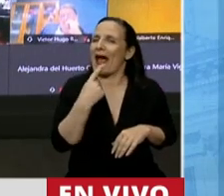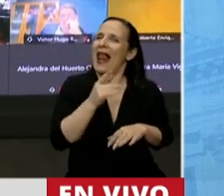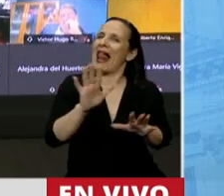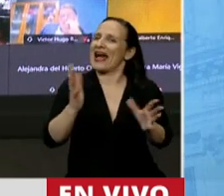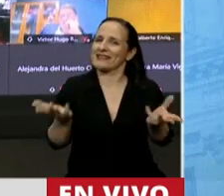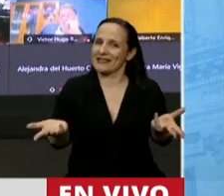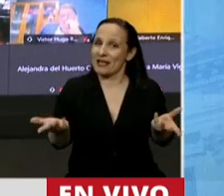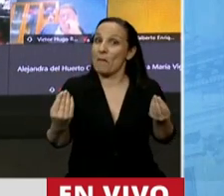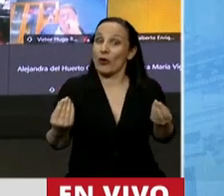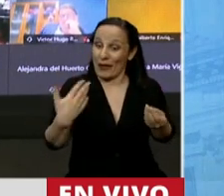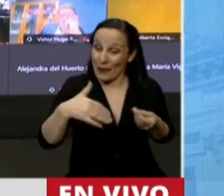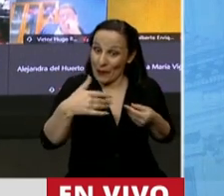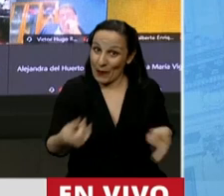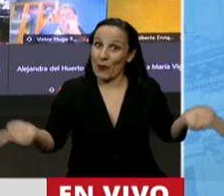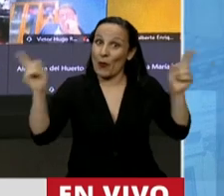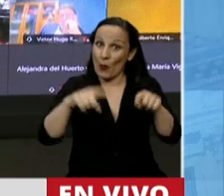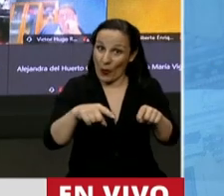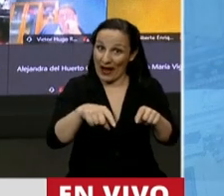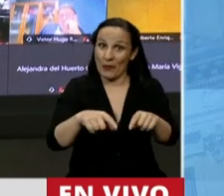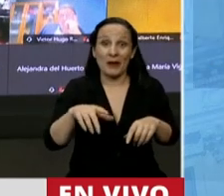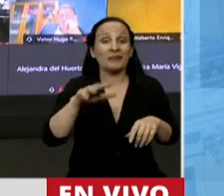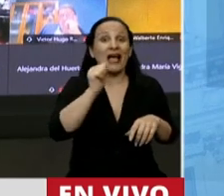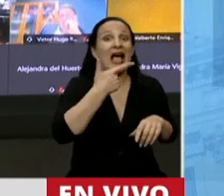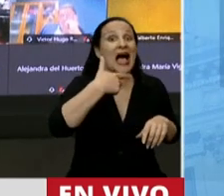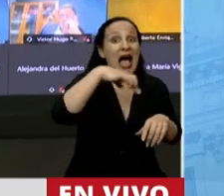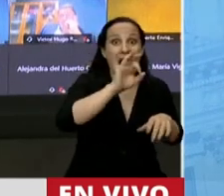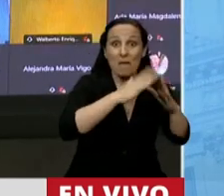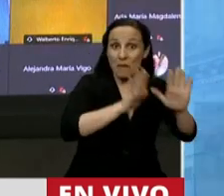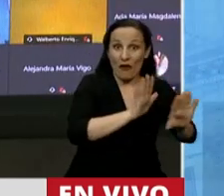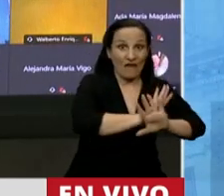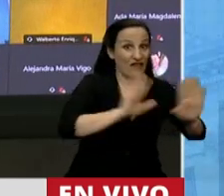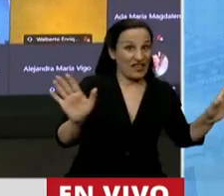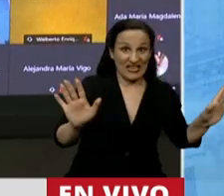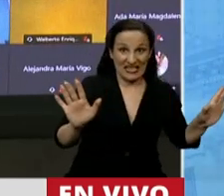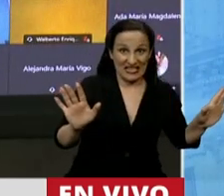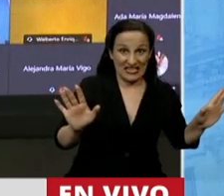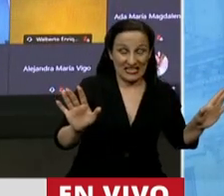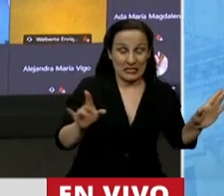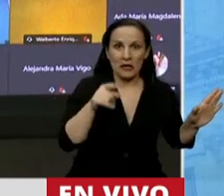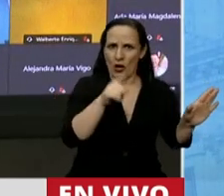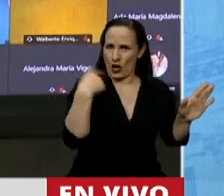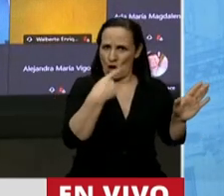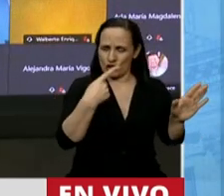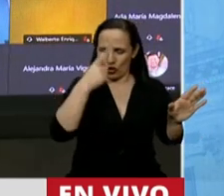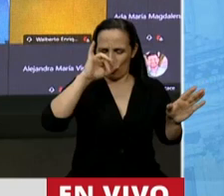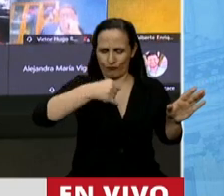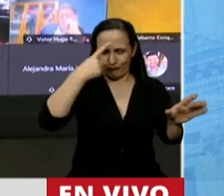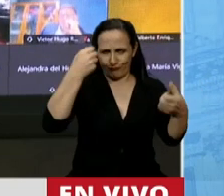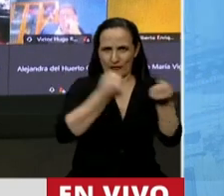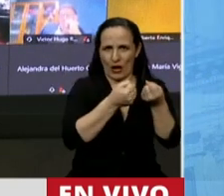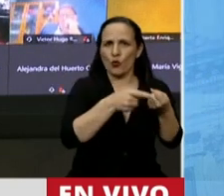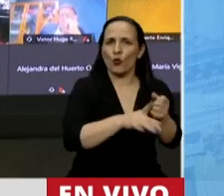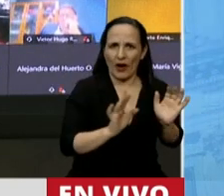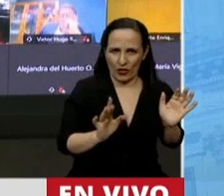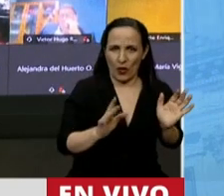Porque cuando retornemos vencido el ASPO, que es el motivo por el que adherimos nosotros desde esta Cámara